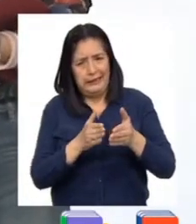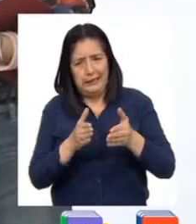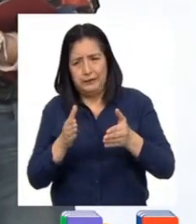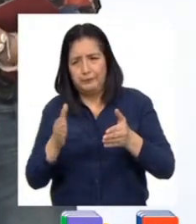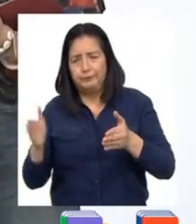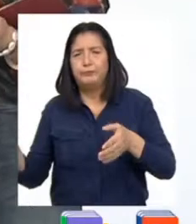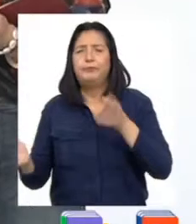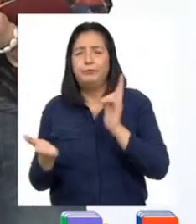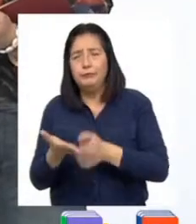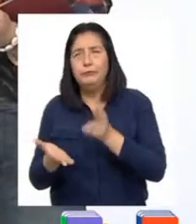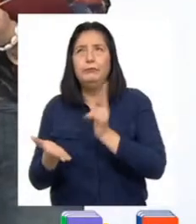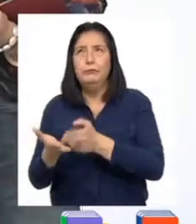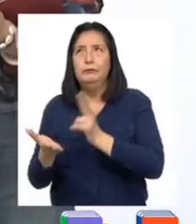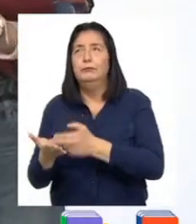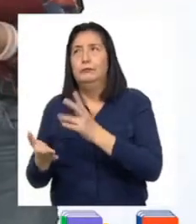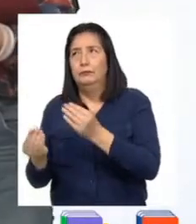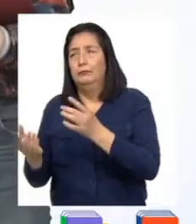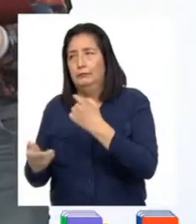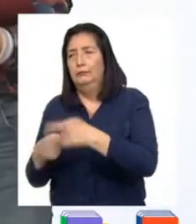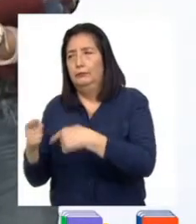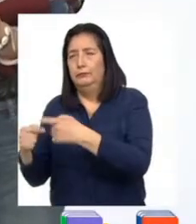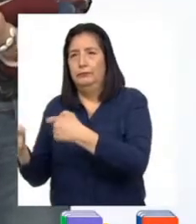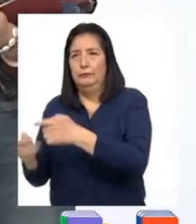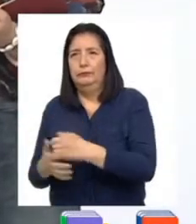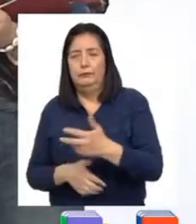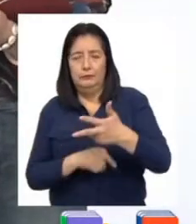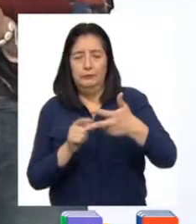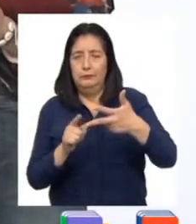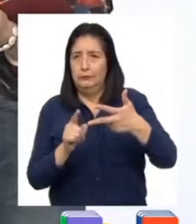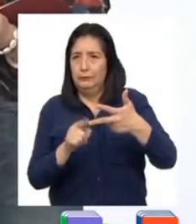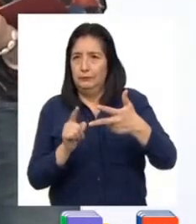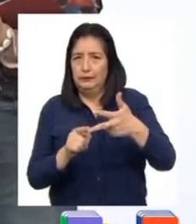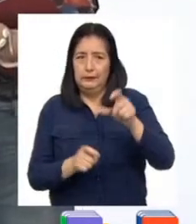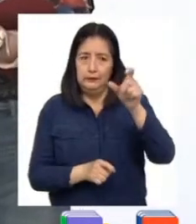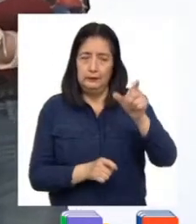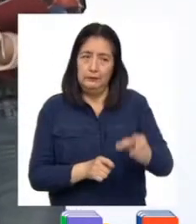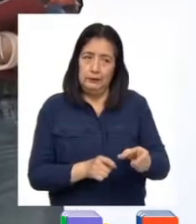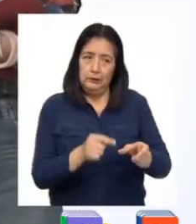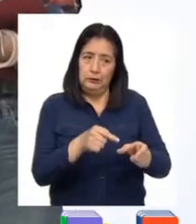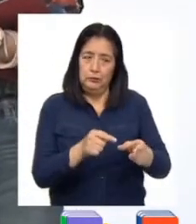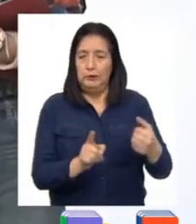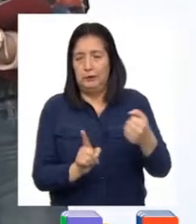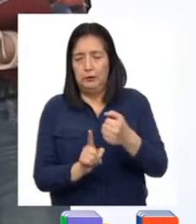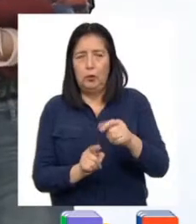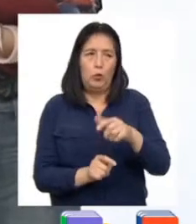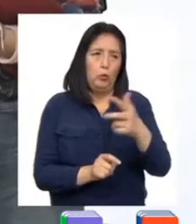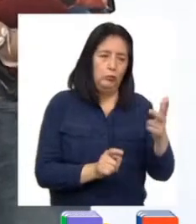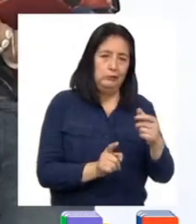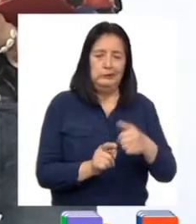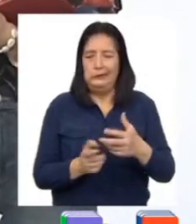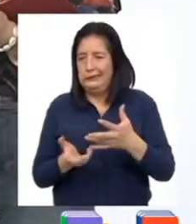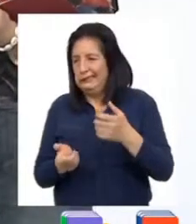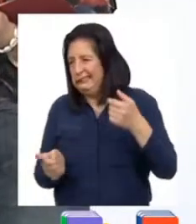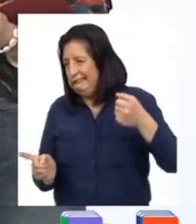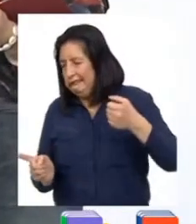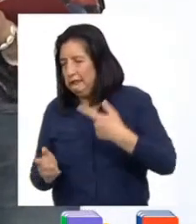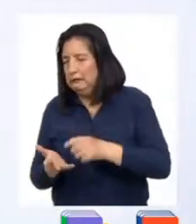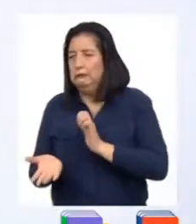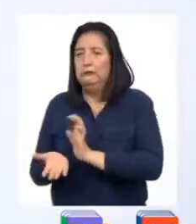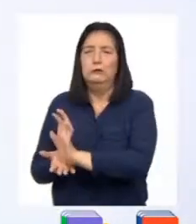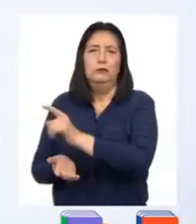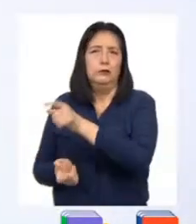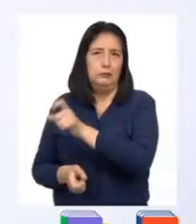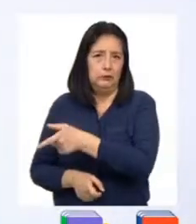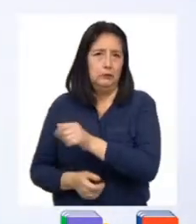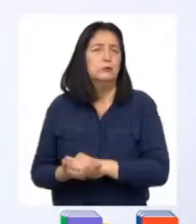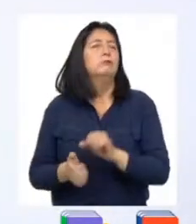repite constantemente. Punto 3. El agresor o los agresores buscan intimidar o excluir a la víctima.